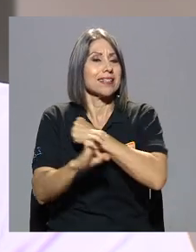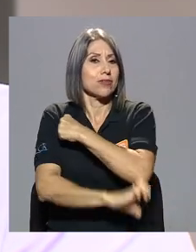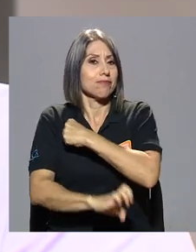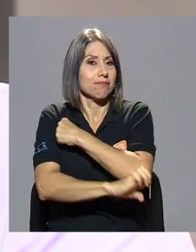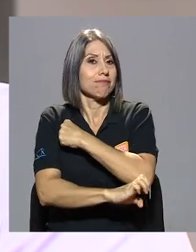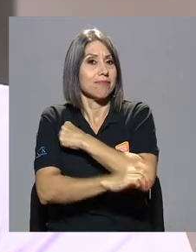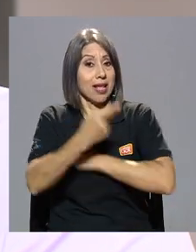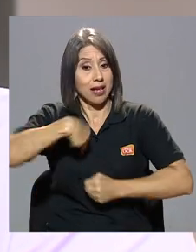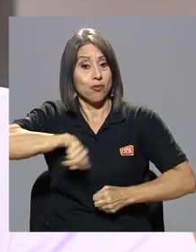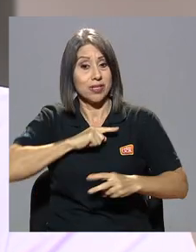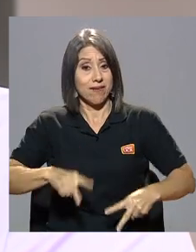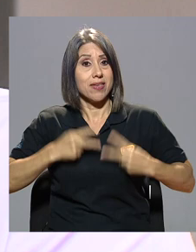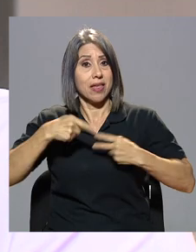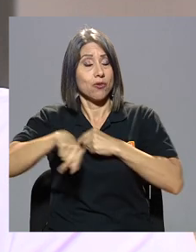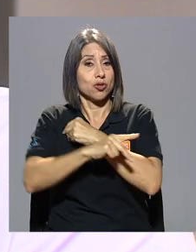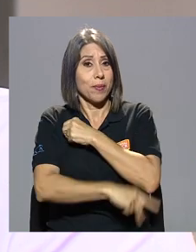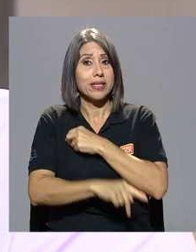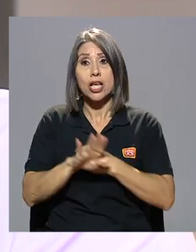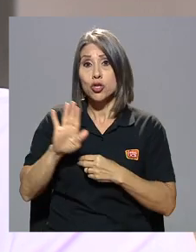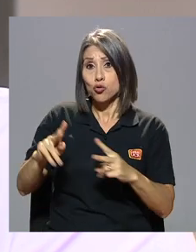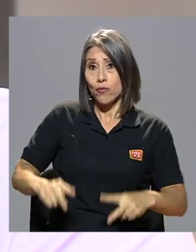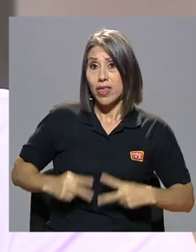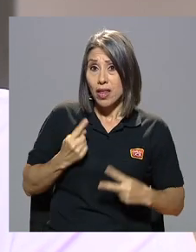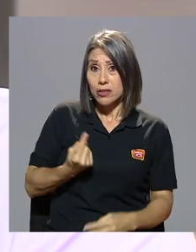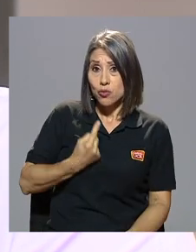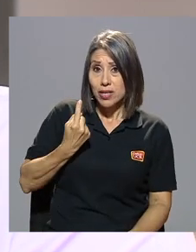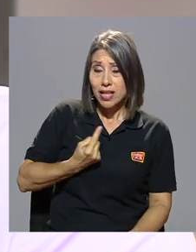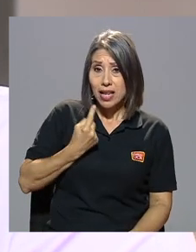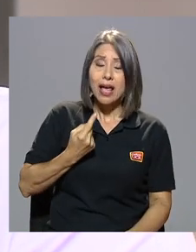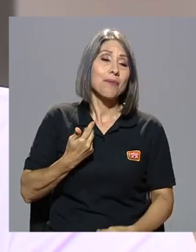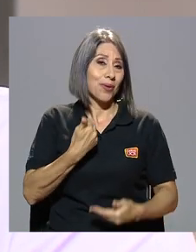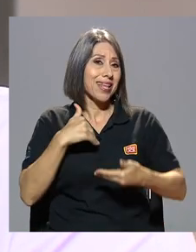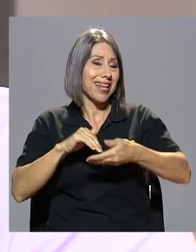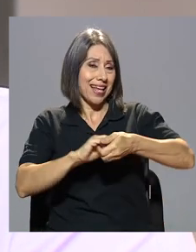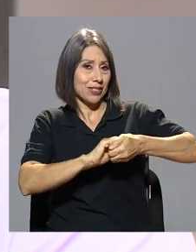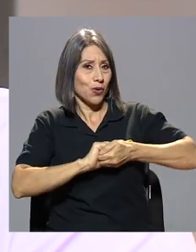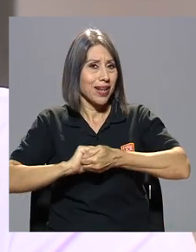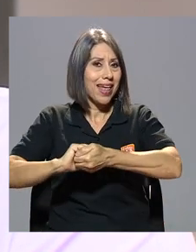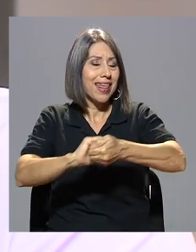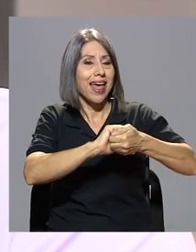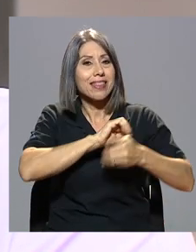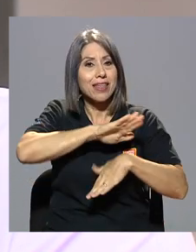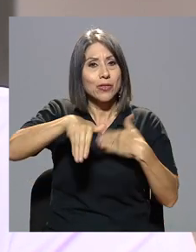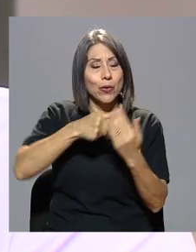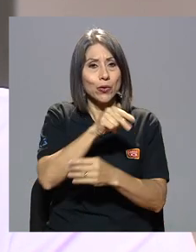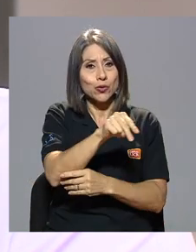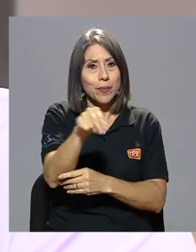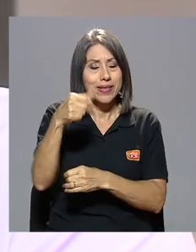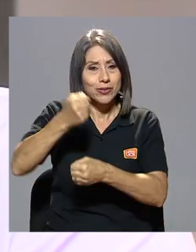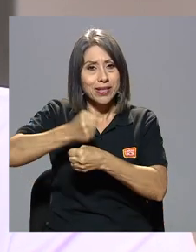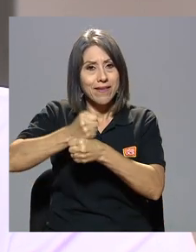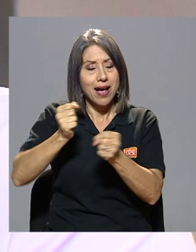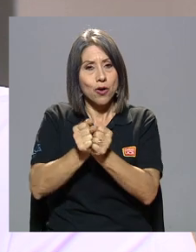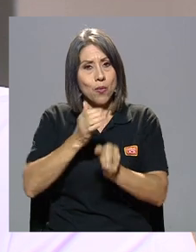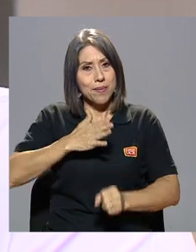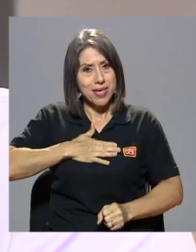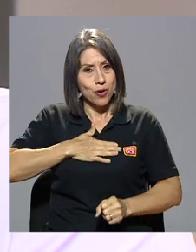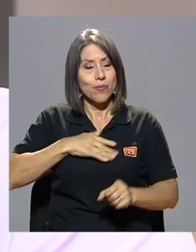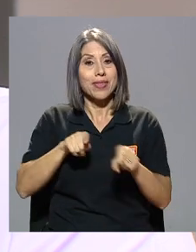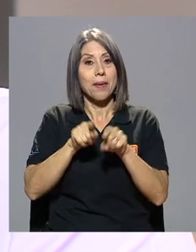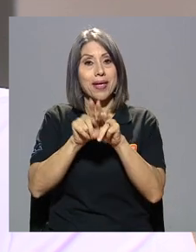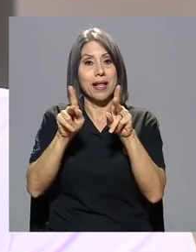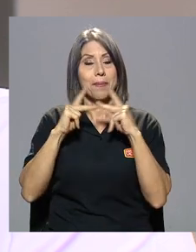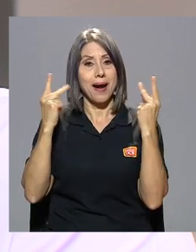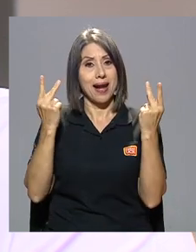y de nuestro país y su vida era muy solitaria también pues tenía la solidaridad eso sí claro de todos los compañeros que trabajaban